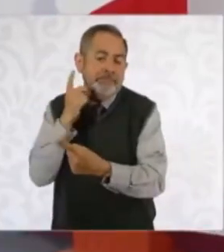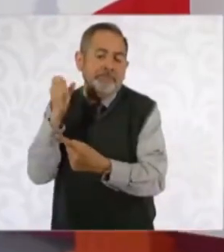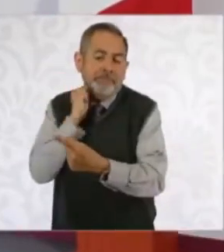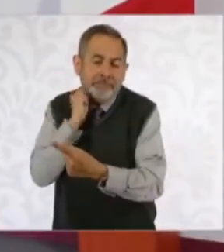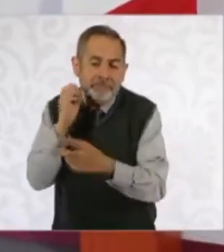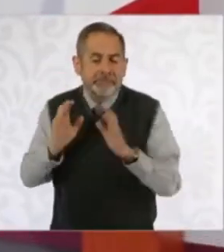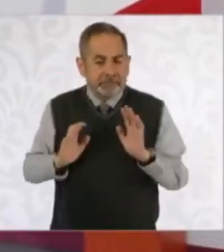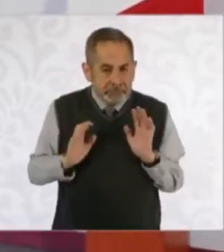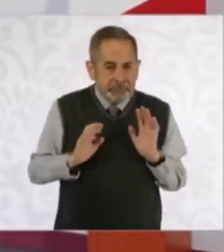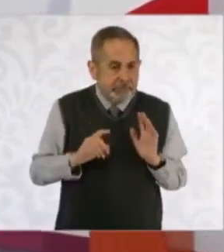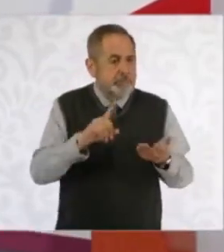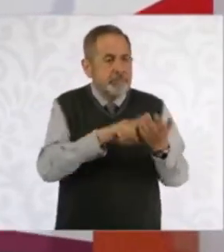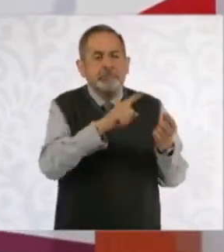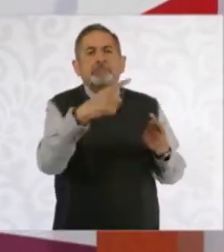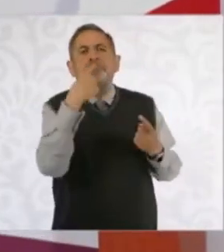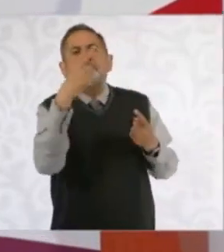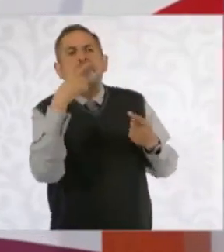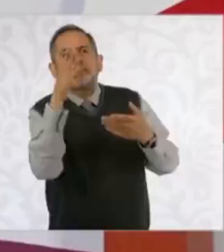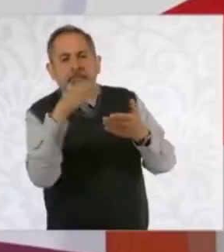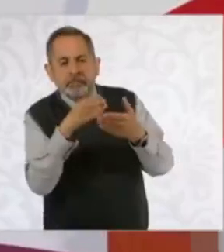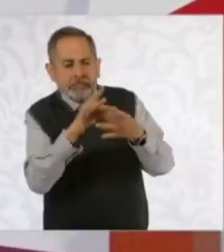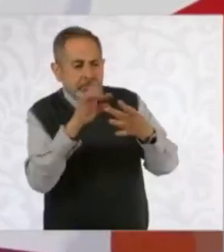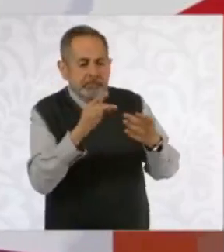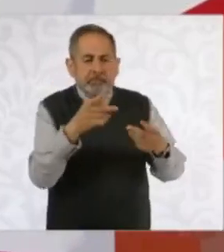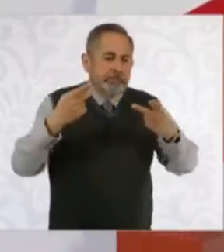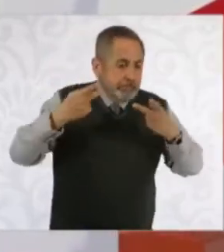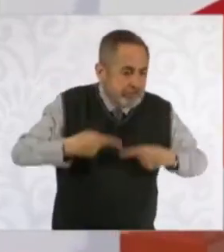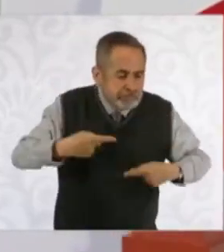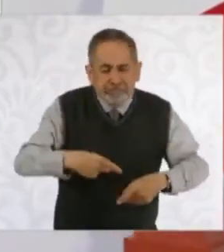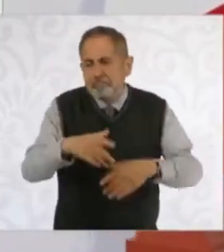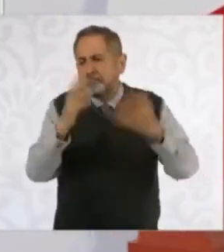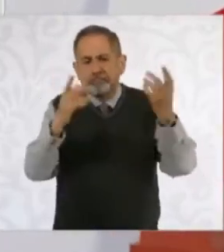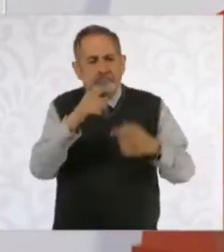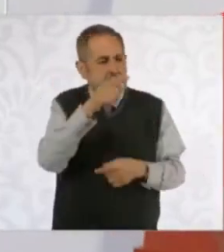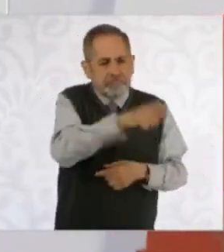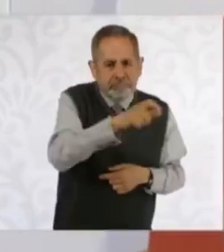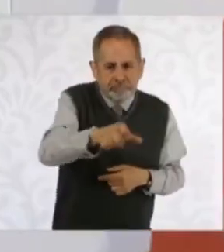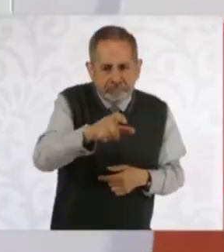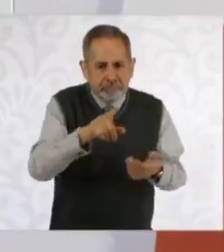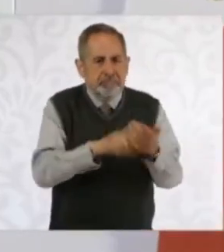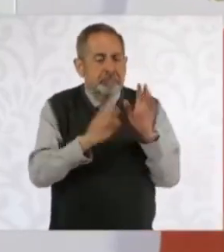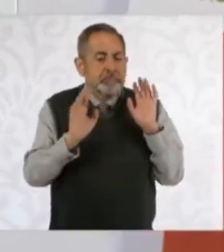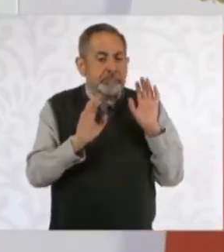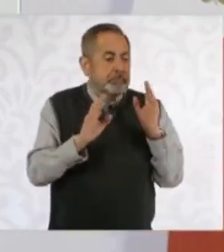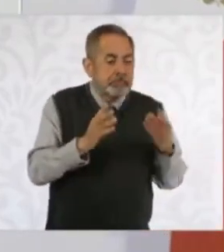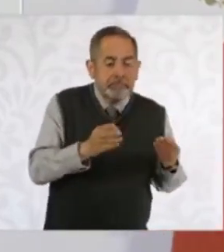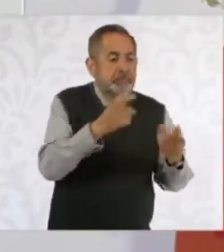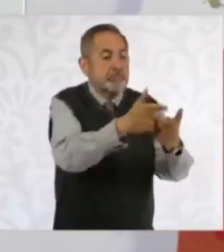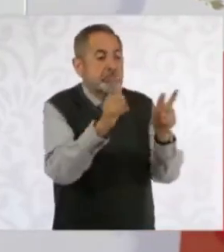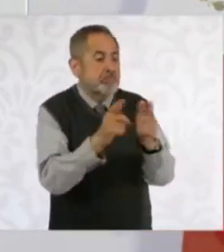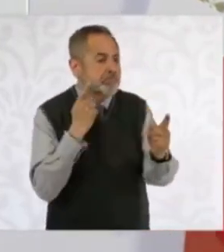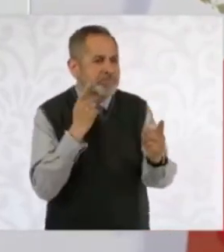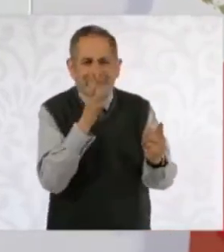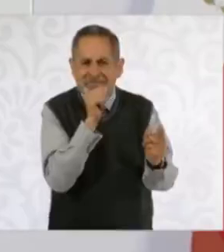amparos de personas morales que no tienen personalidad jurídica, partidos políticos.